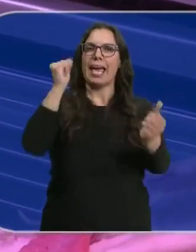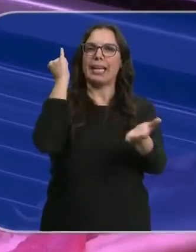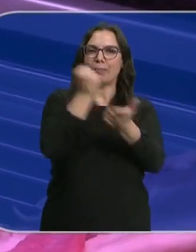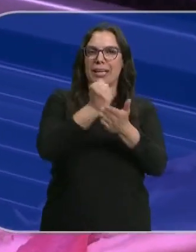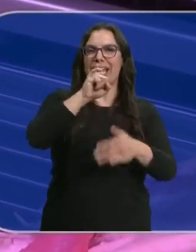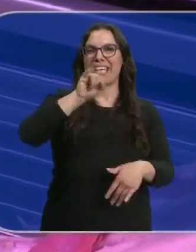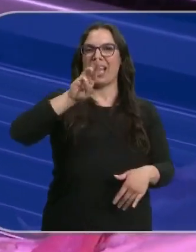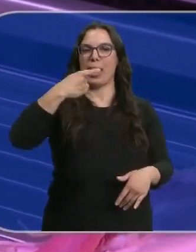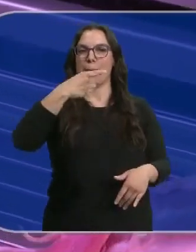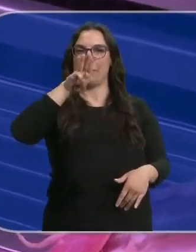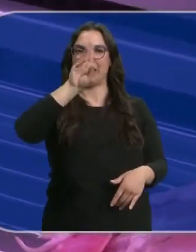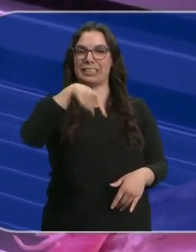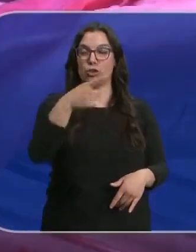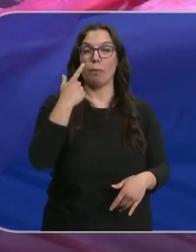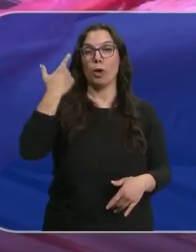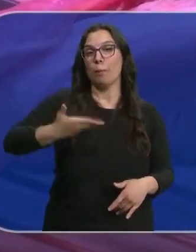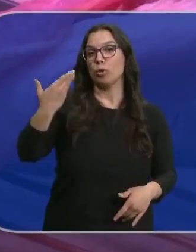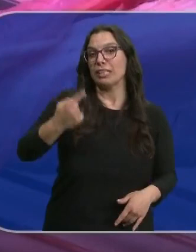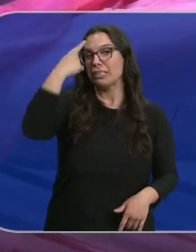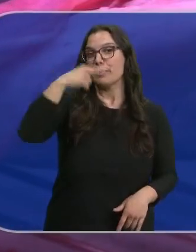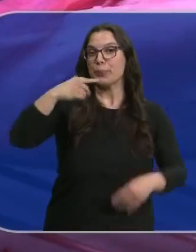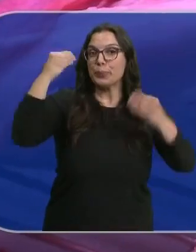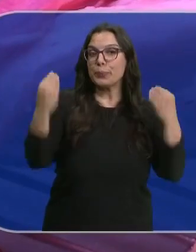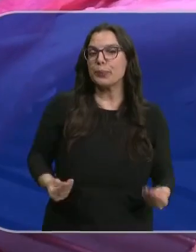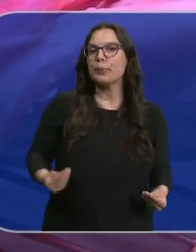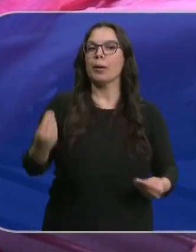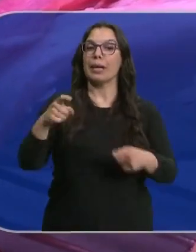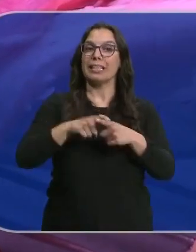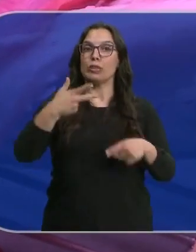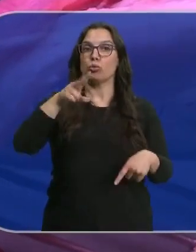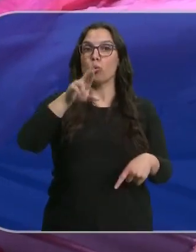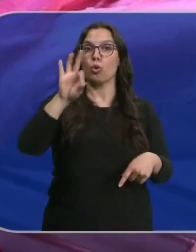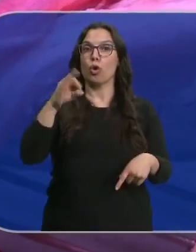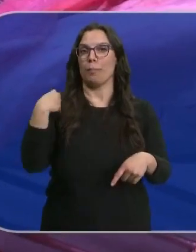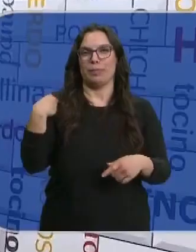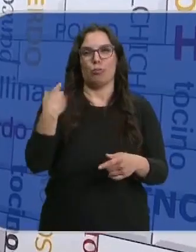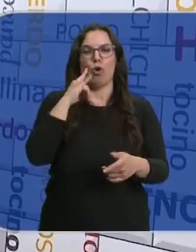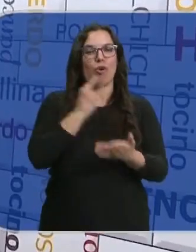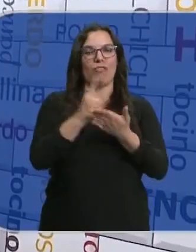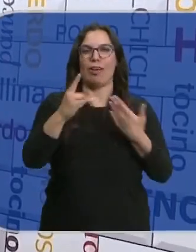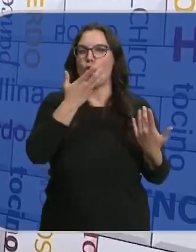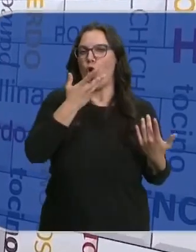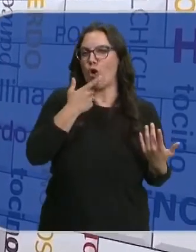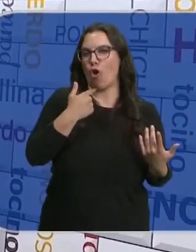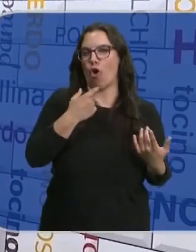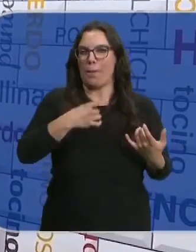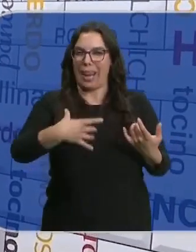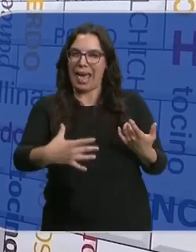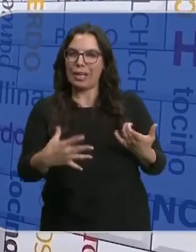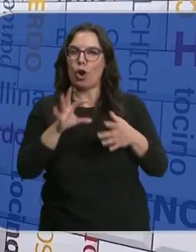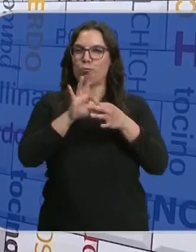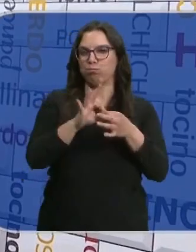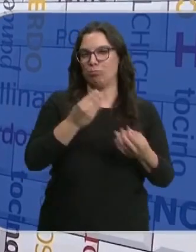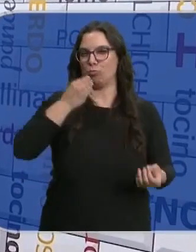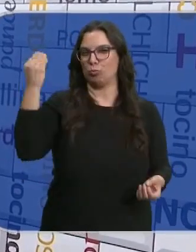IGP, pero las claves para encontrar un buen lechazo, que sea además churro, nos las da la propia carne. Sobre todo el color, que sea blanquito,